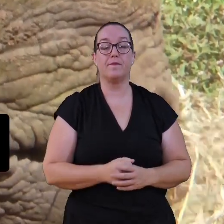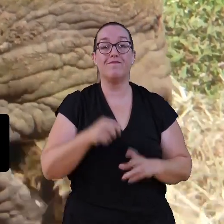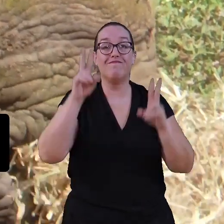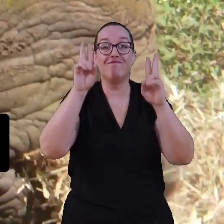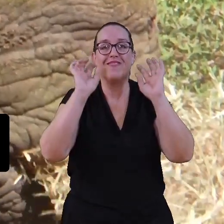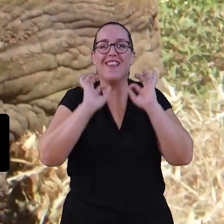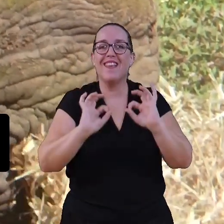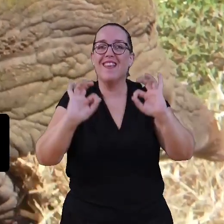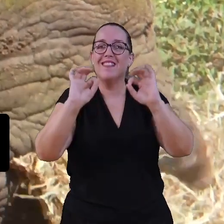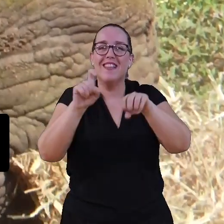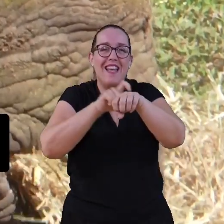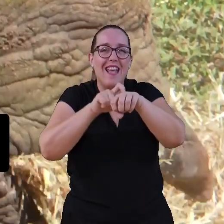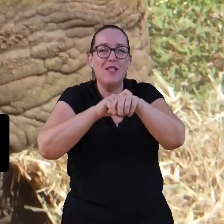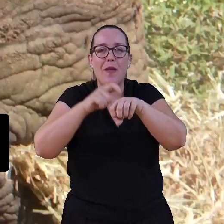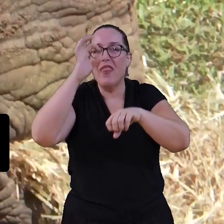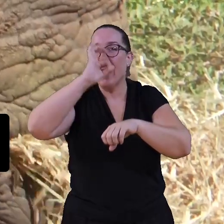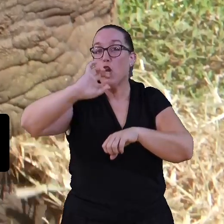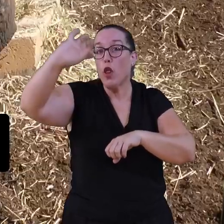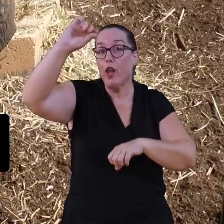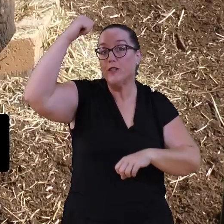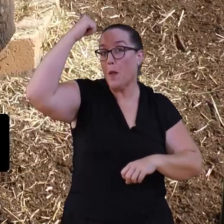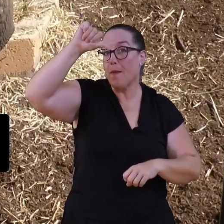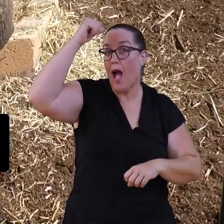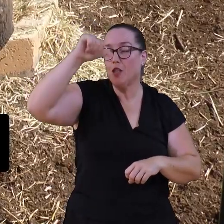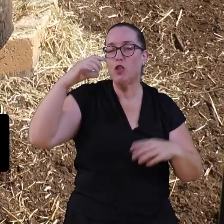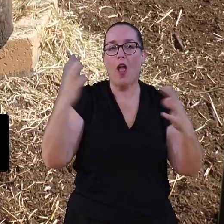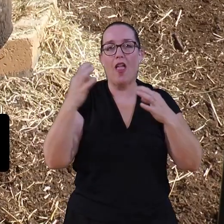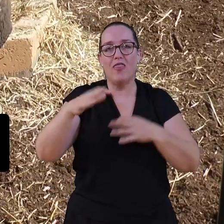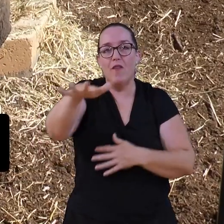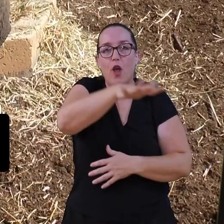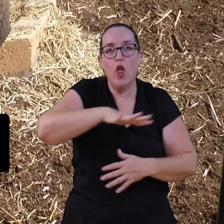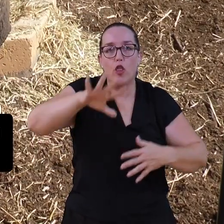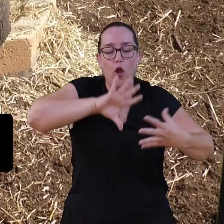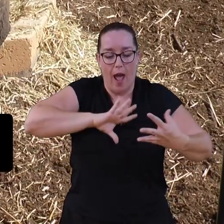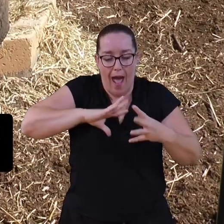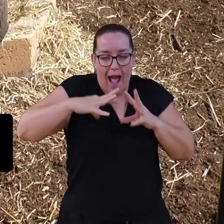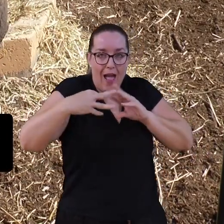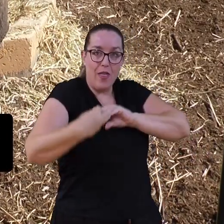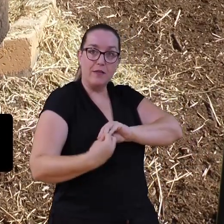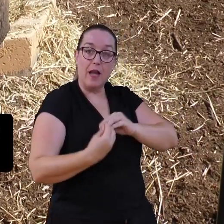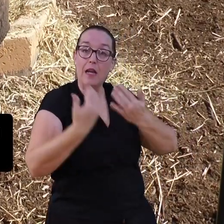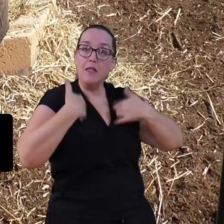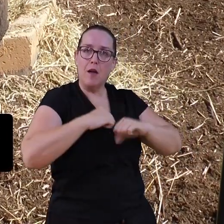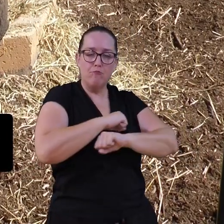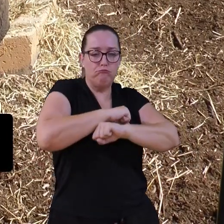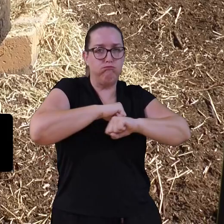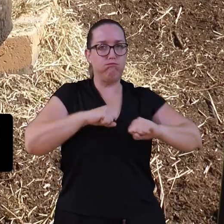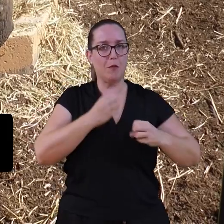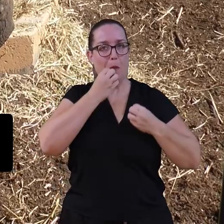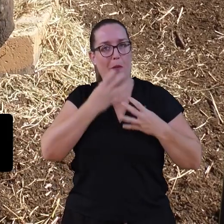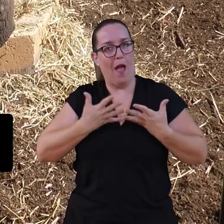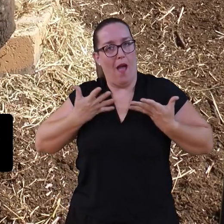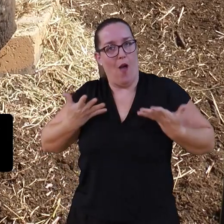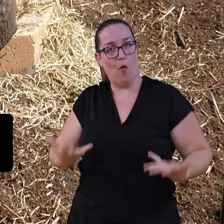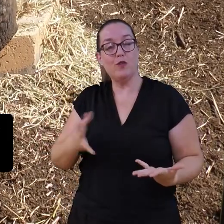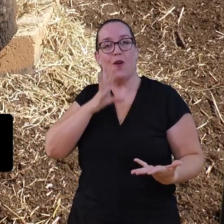Se trata de un ejemplar de rinoceronte macho que se tendrá que aclimatar a su nuevo hábitat y cuando lo haga se incorporará una hembra